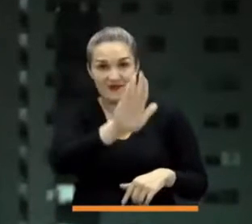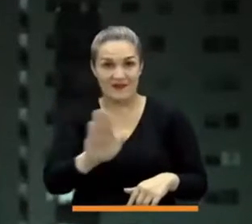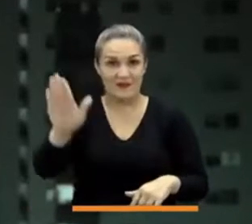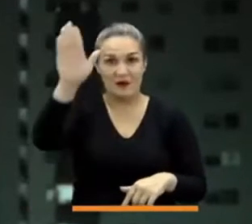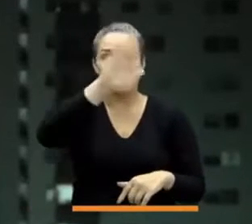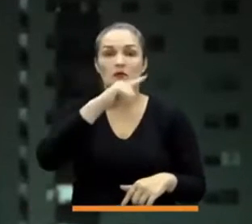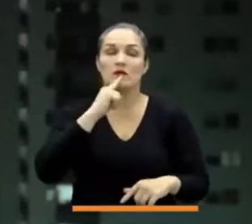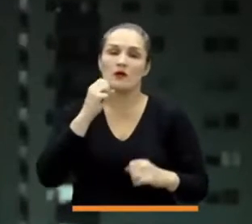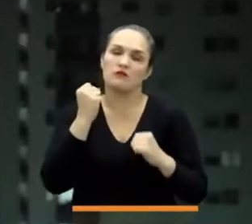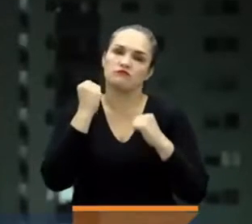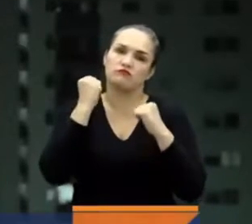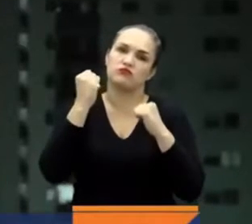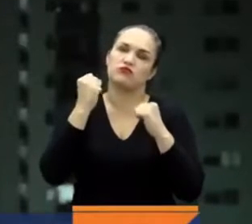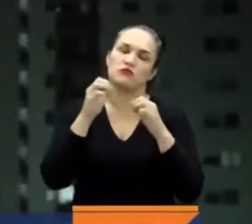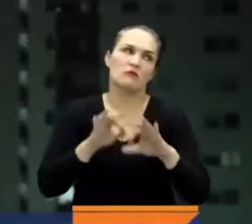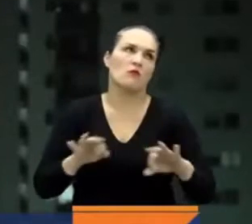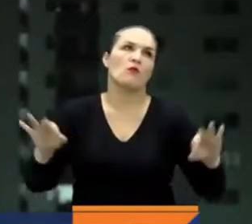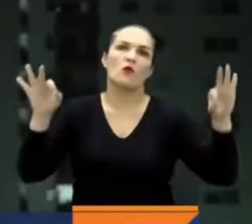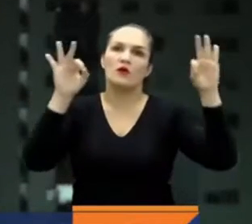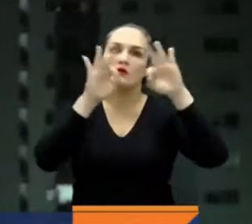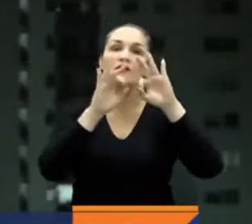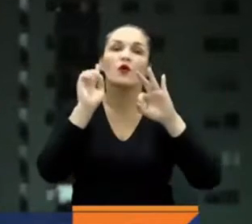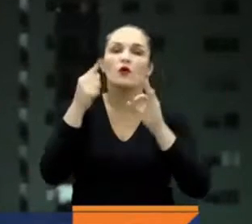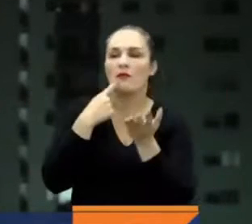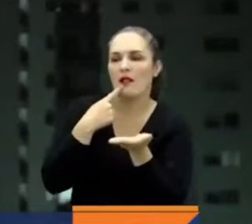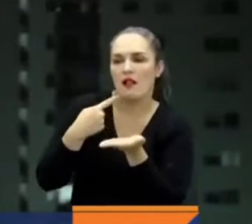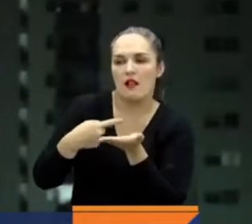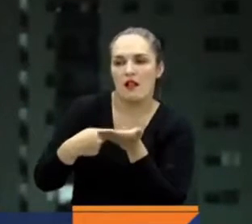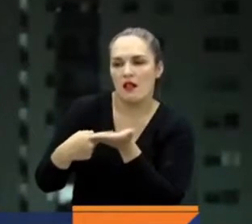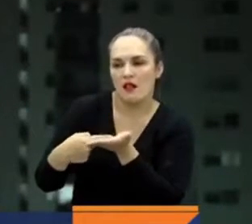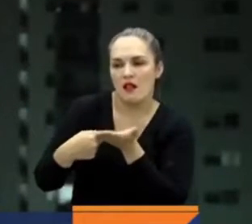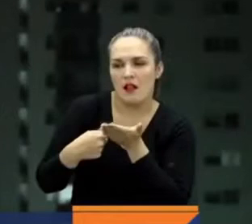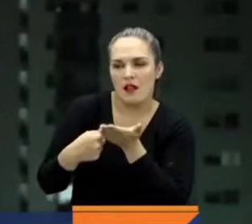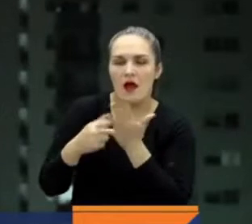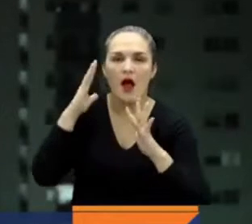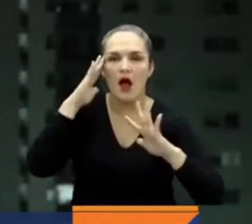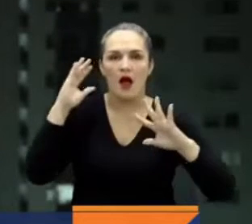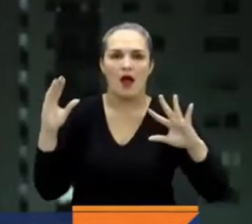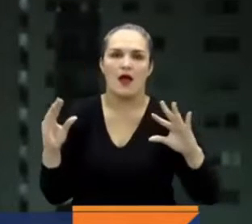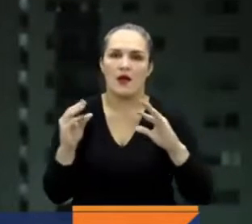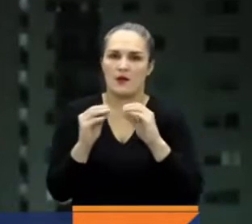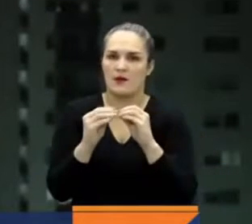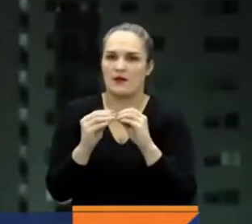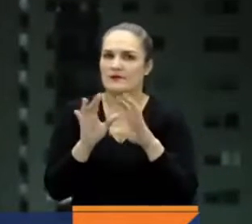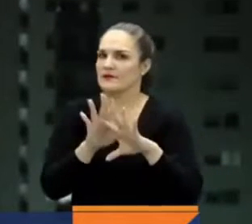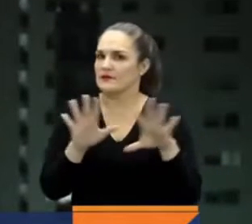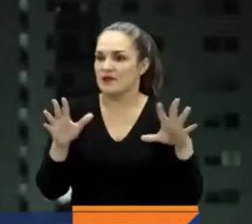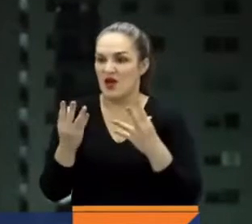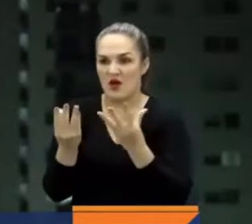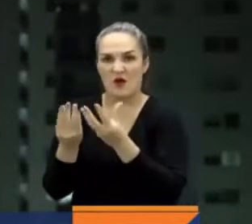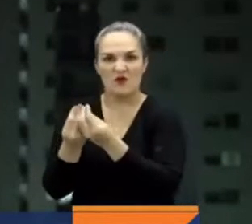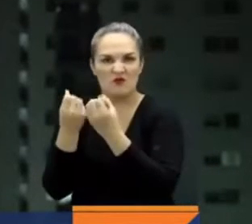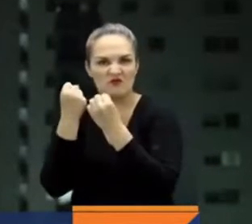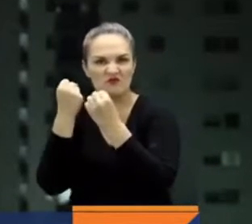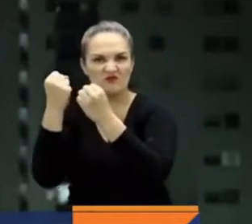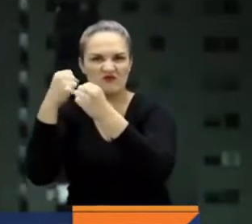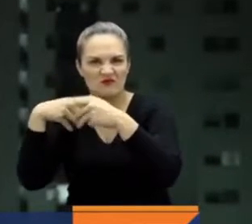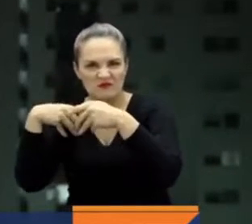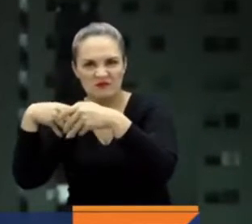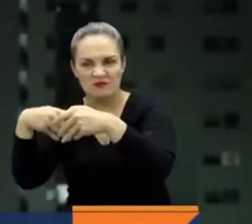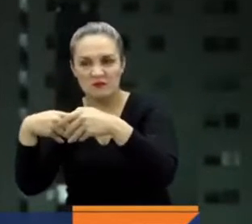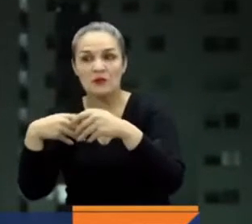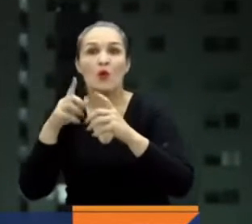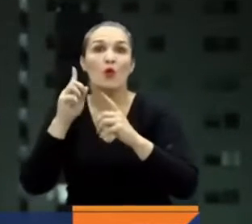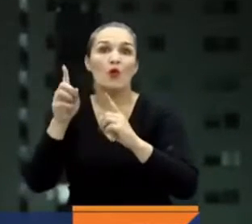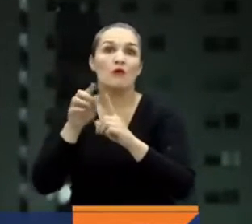triunfo muy importante porque el diálogo permitió, por supuesto, que se llegara a un acuerdo no solamente para evitar y